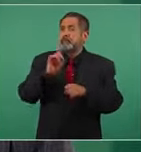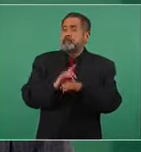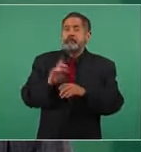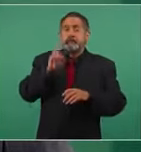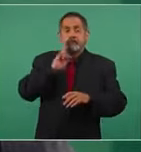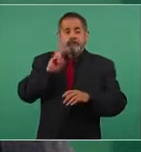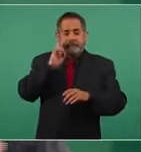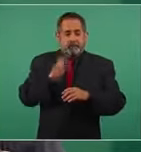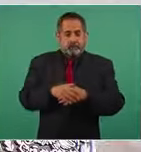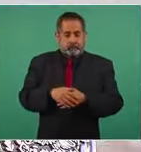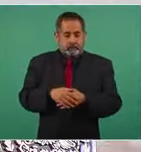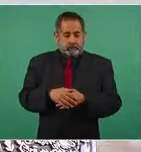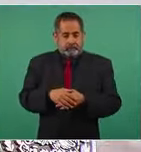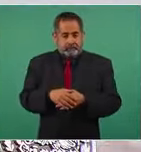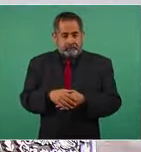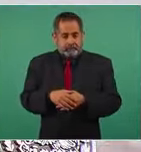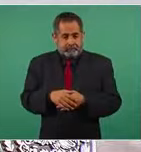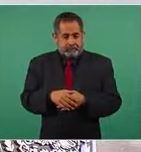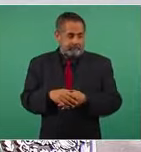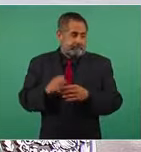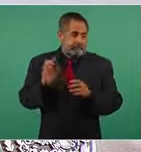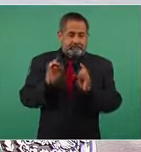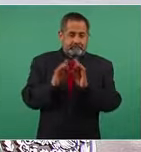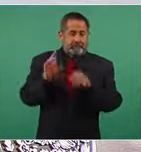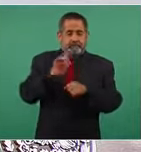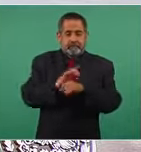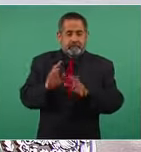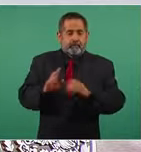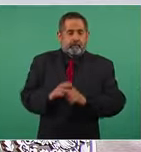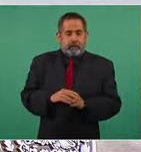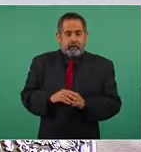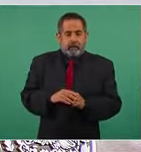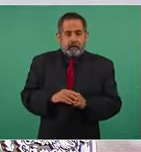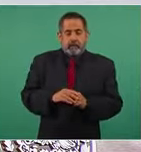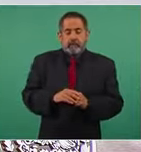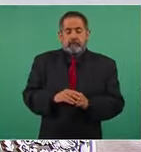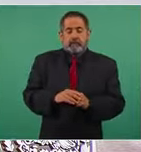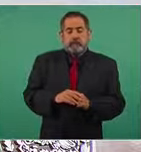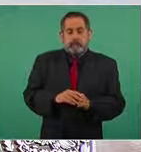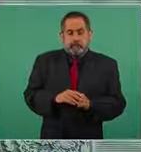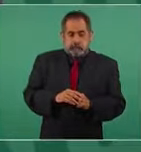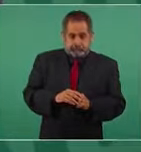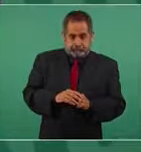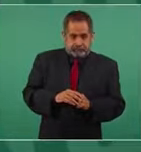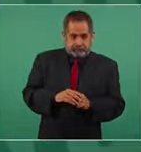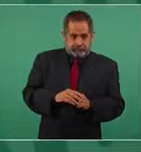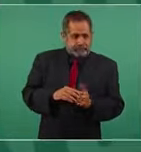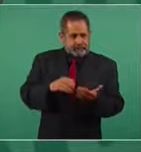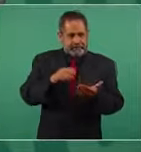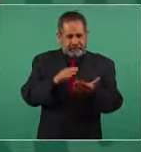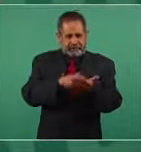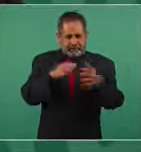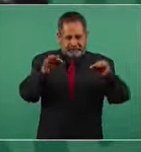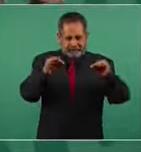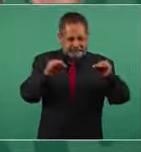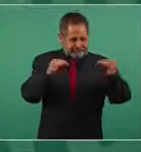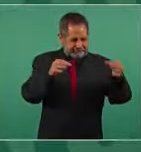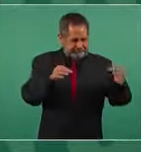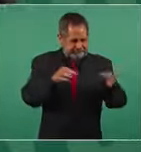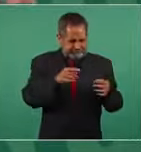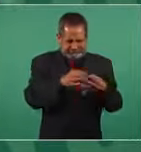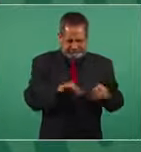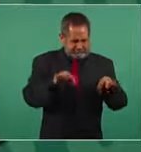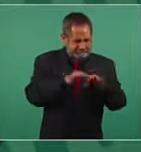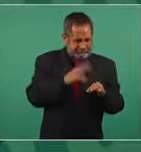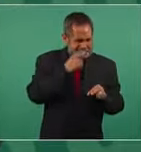recoger mis papeles y enmarcarlos los más dentro